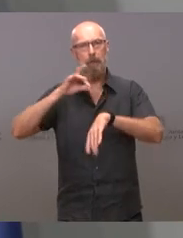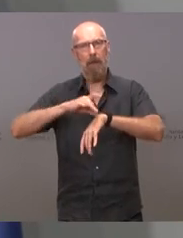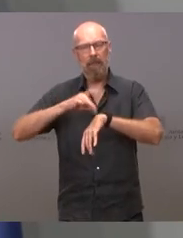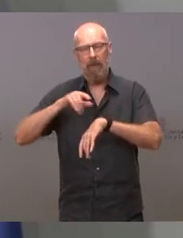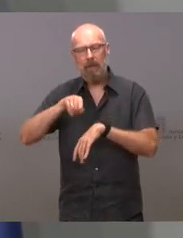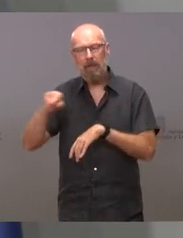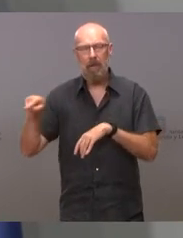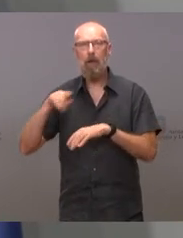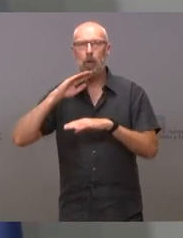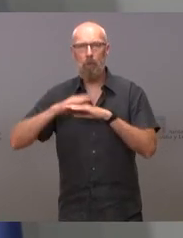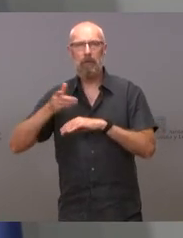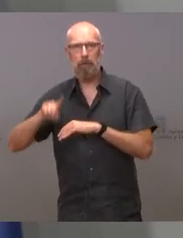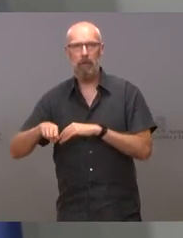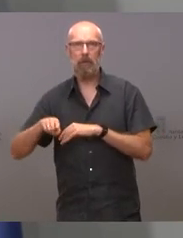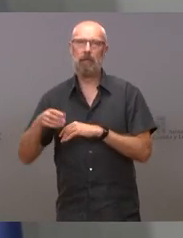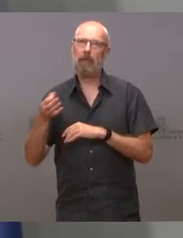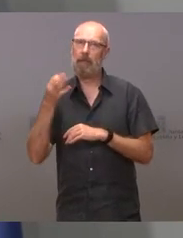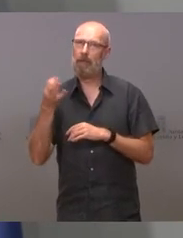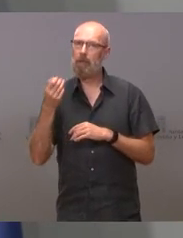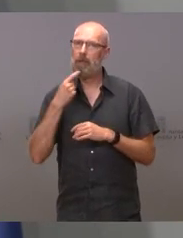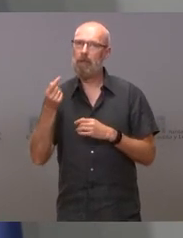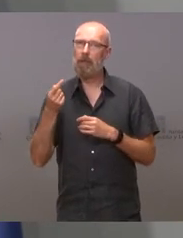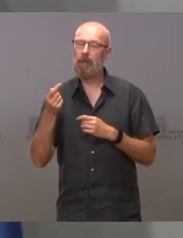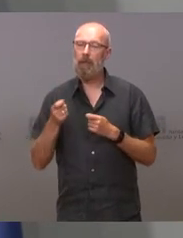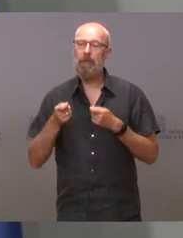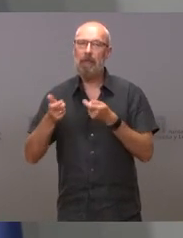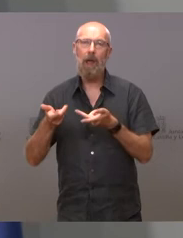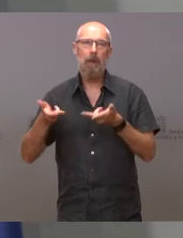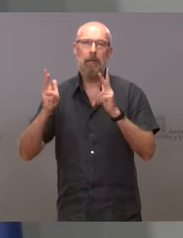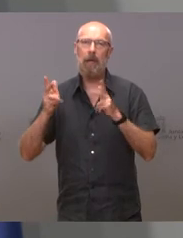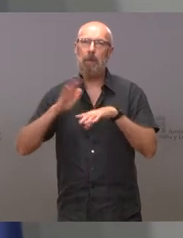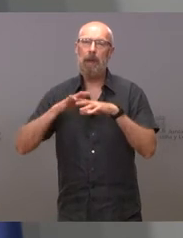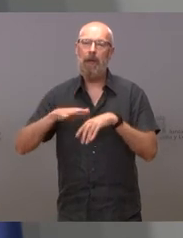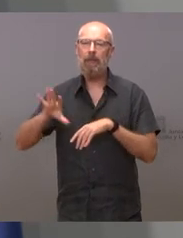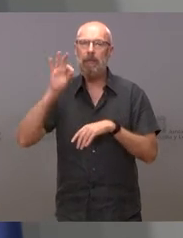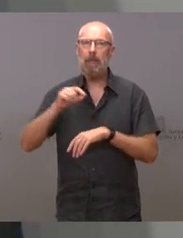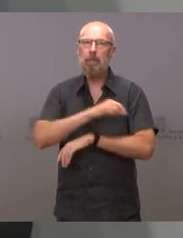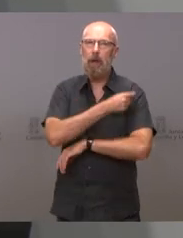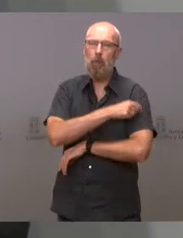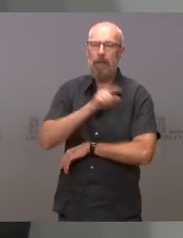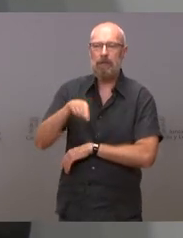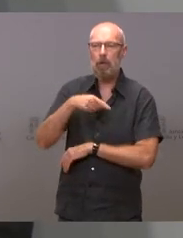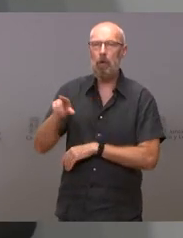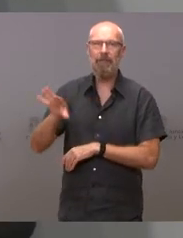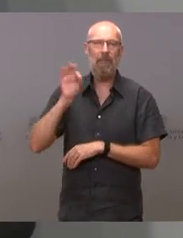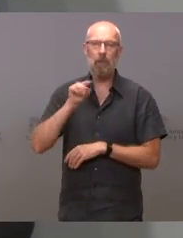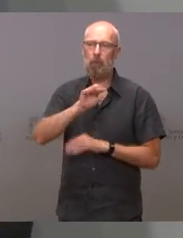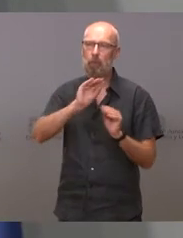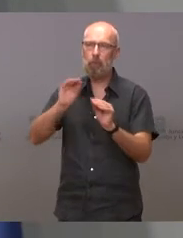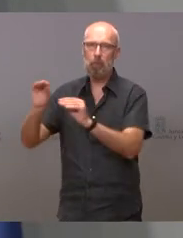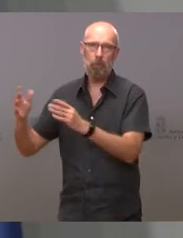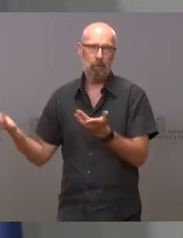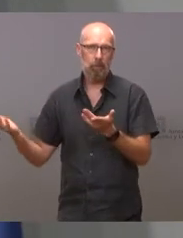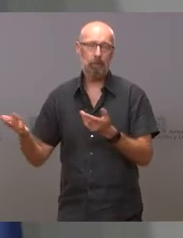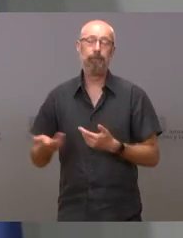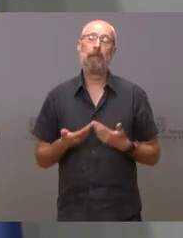asegura la autonomía a la hora de la toma de decisiones. En principio, esto es